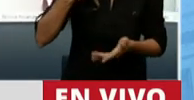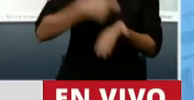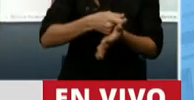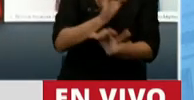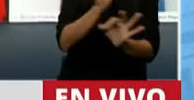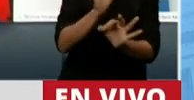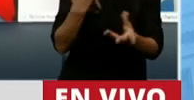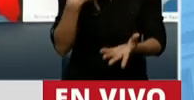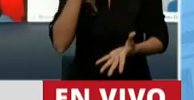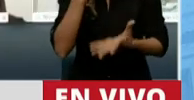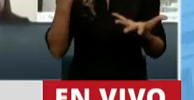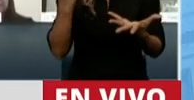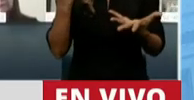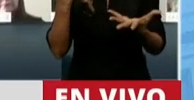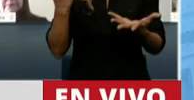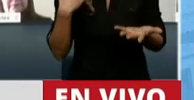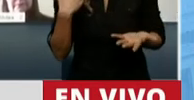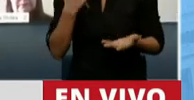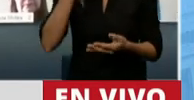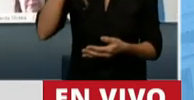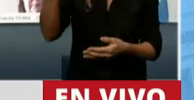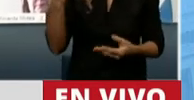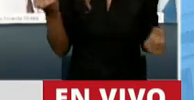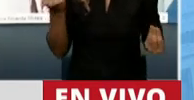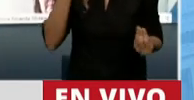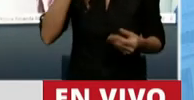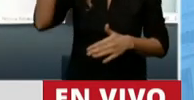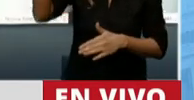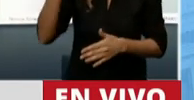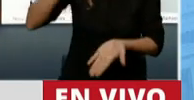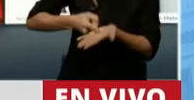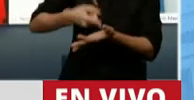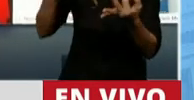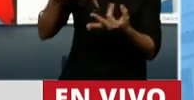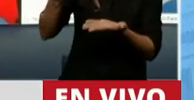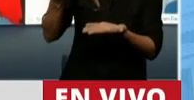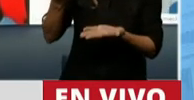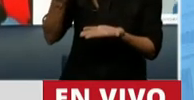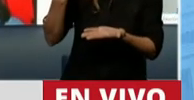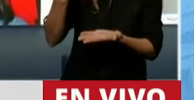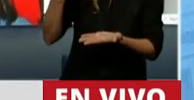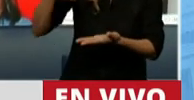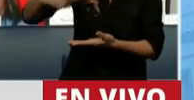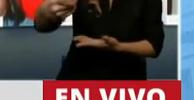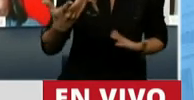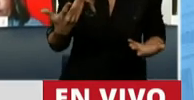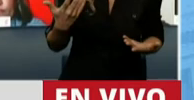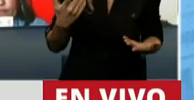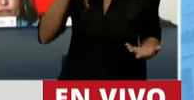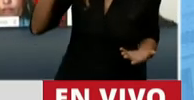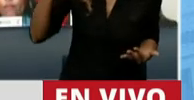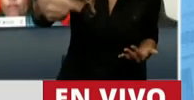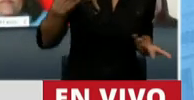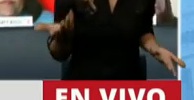gabinete, porque sé que esto en algún momento lo van a decidir, entonces la pregunta es cuándo, cuándo van a decidir